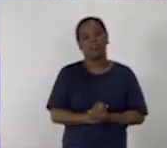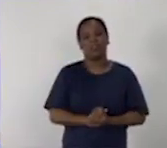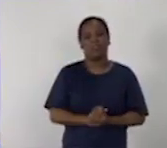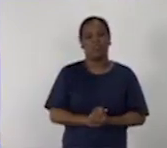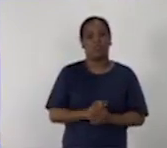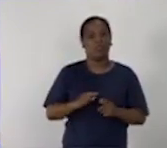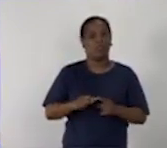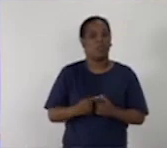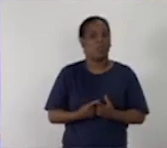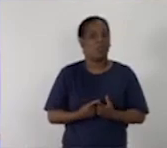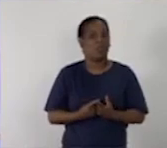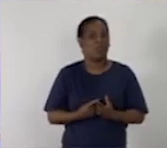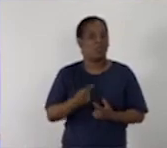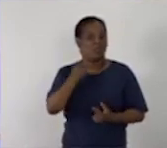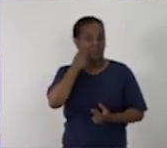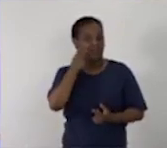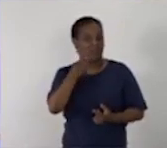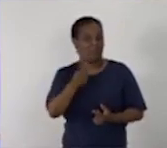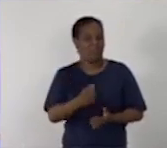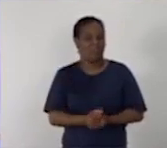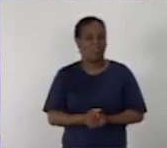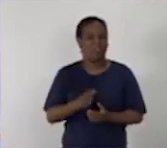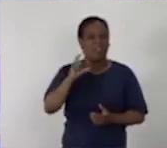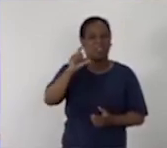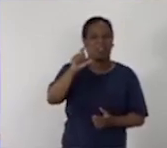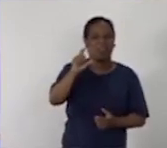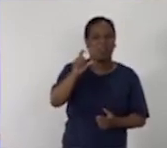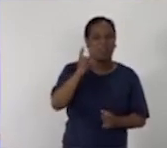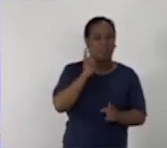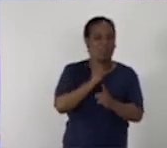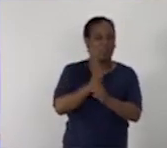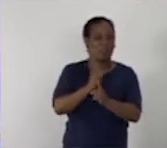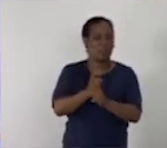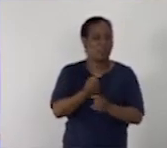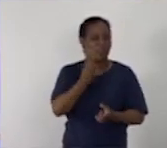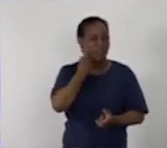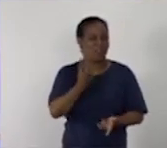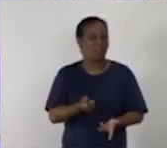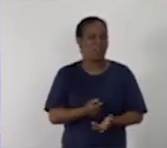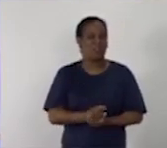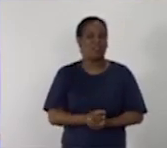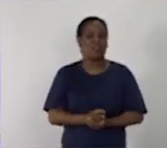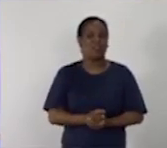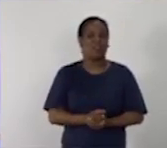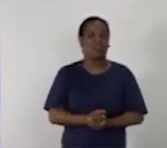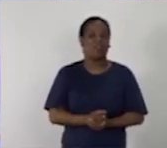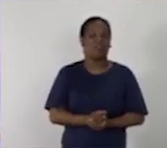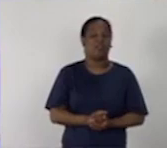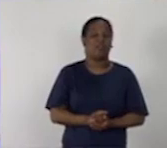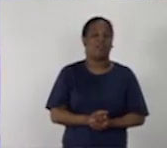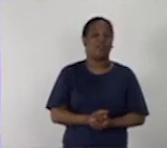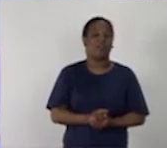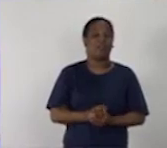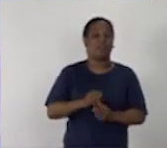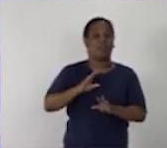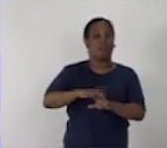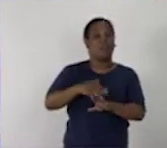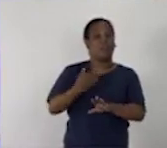con el contenido del mismo. ¿Por qué se dieron cuenta? ¿Qué palabras aparecen en el cartel?